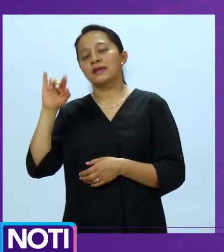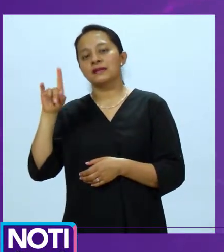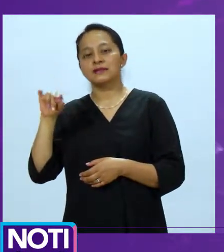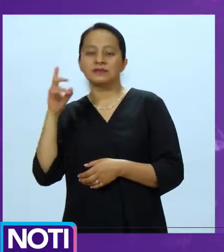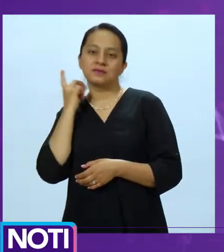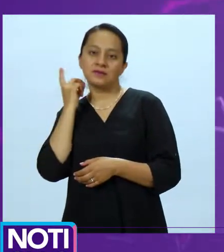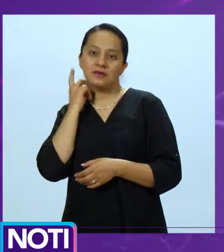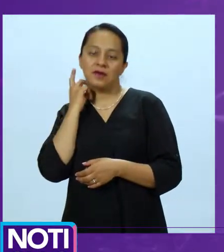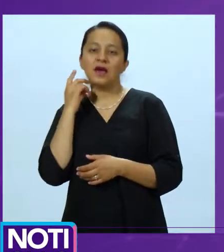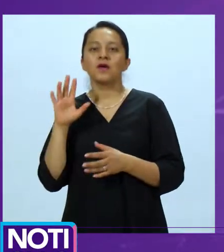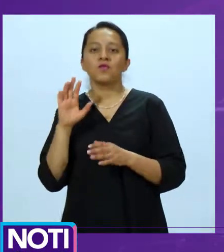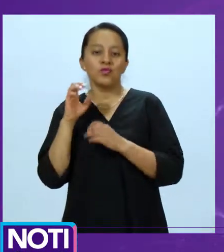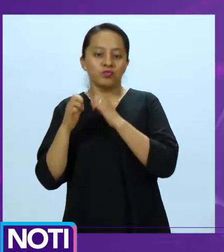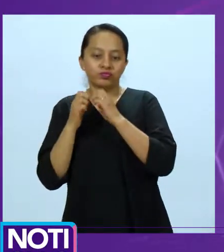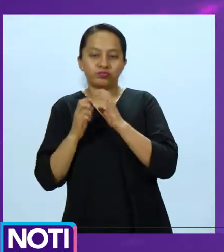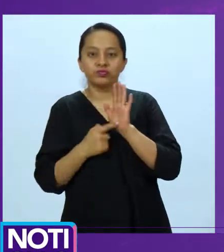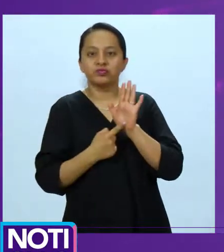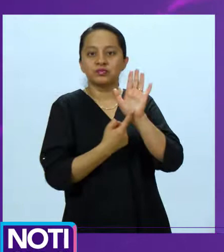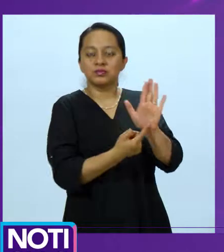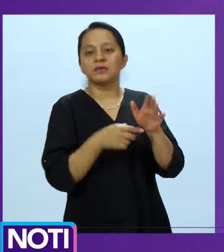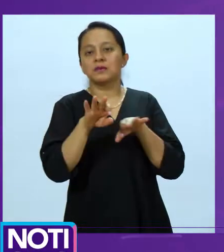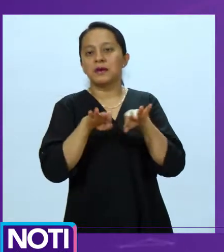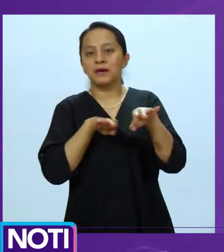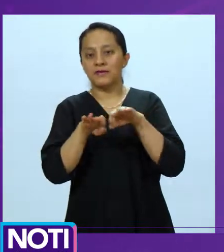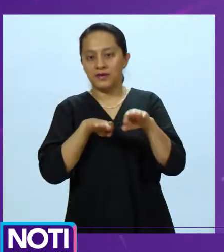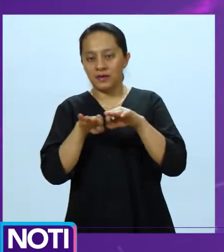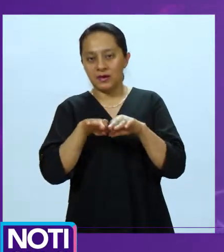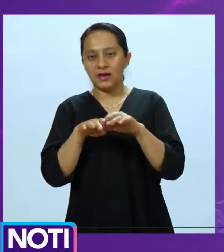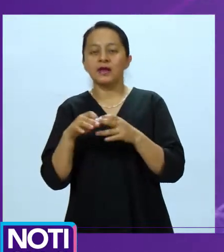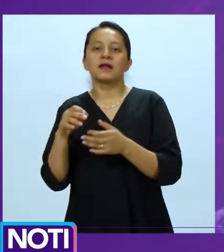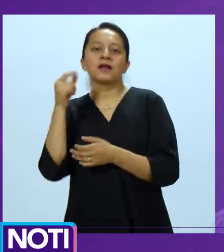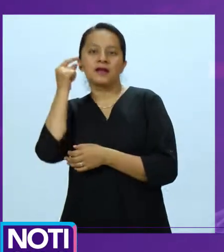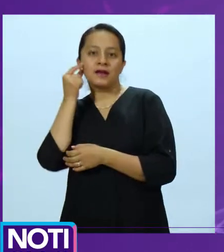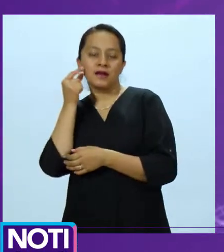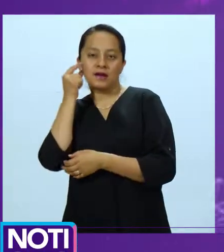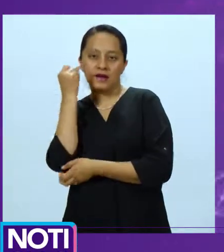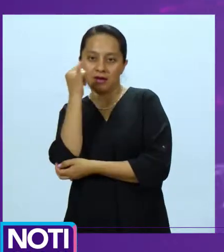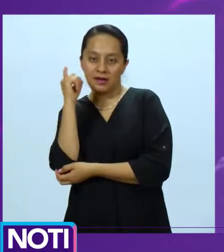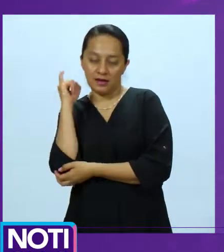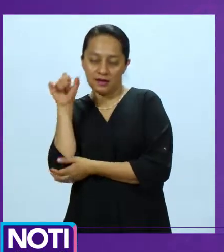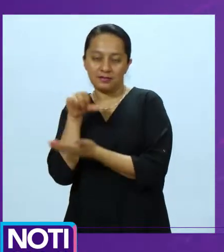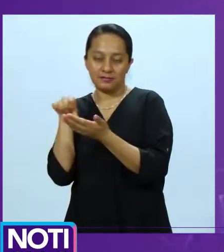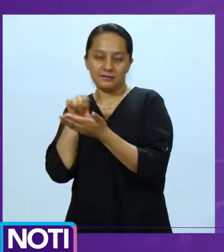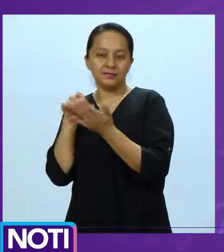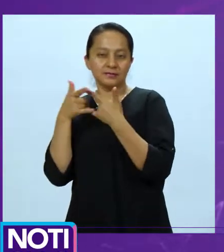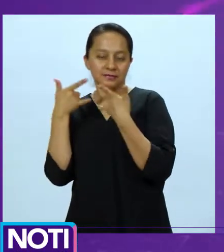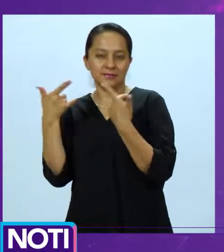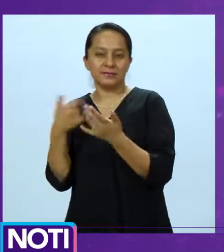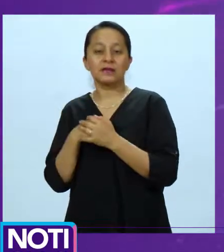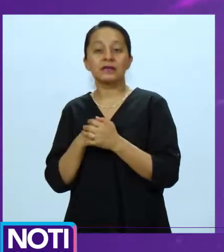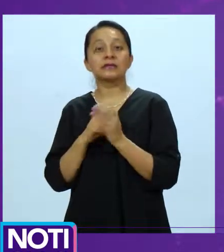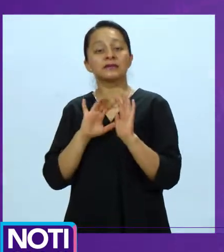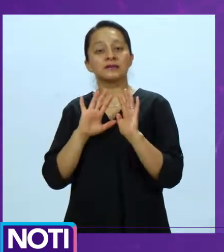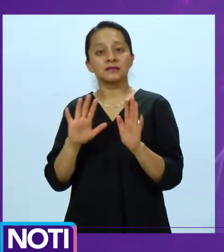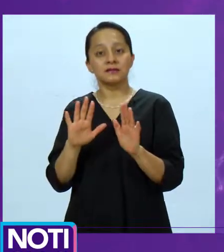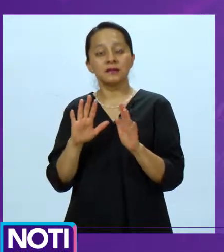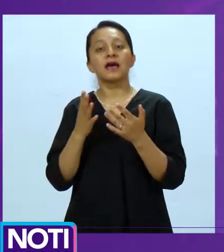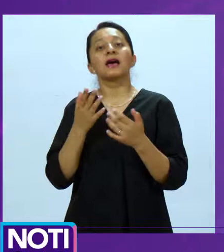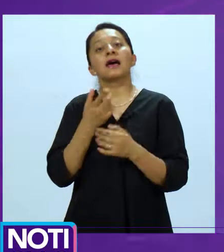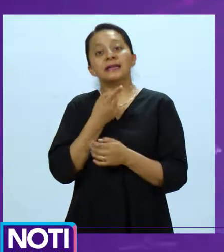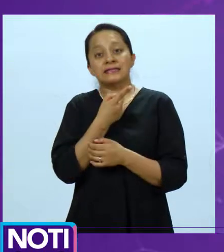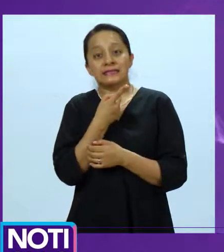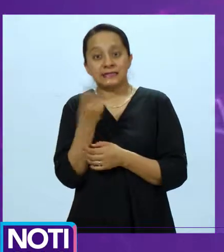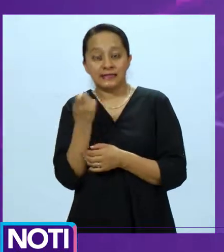anunció la Expo Empleo este 15 de marzo en el Jardín Guerrero, ubicado en el Centro Histórico de la Ciudad. Se han sumado al